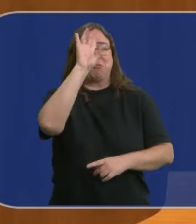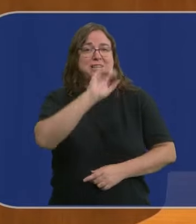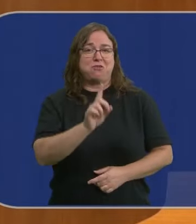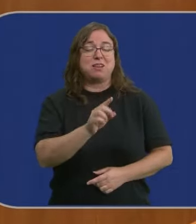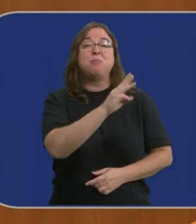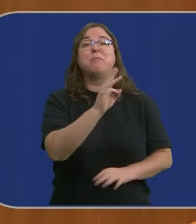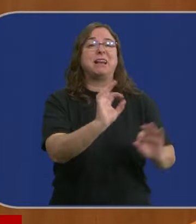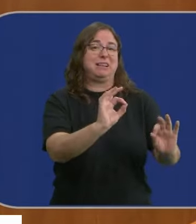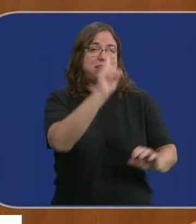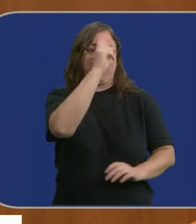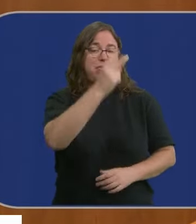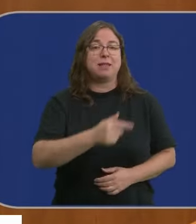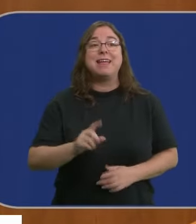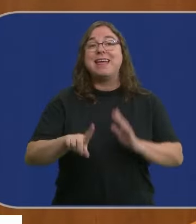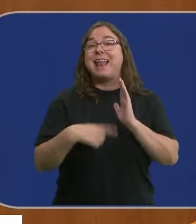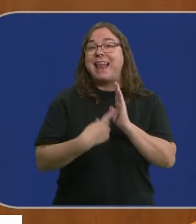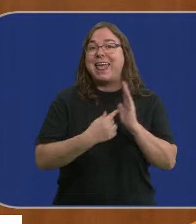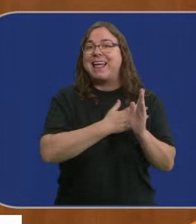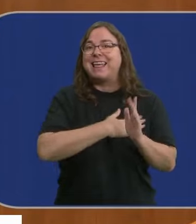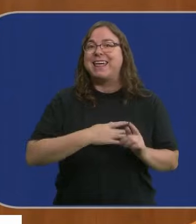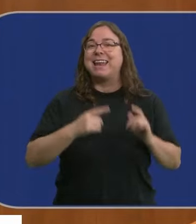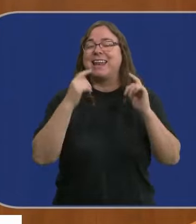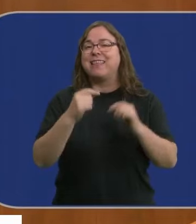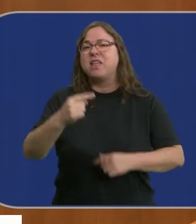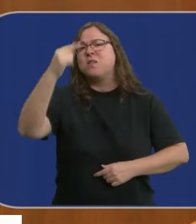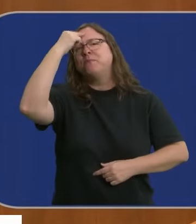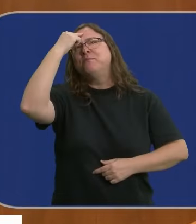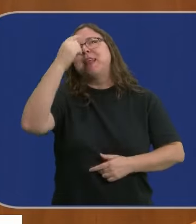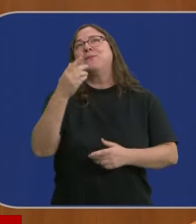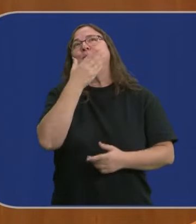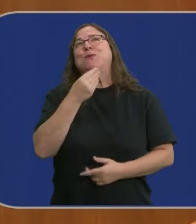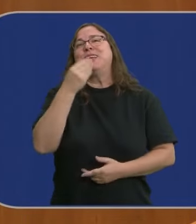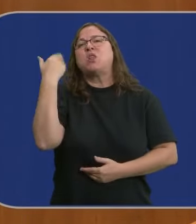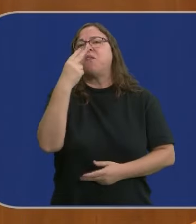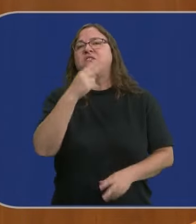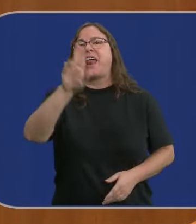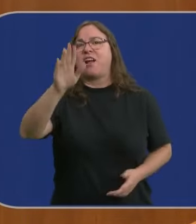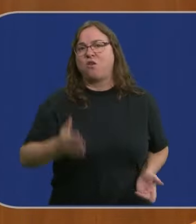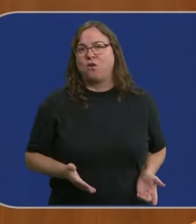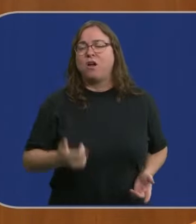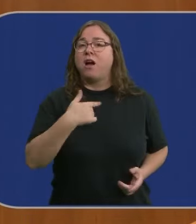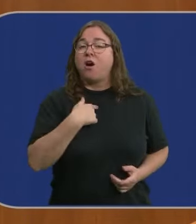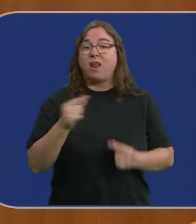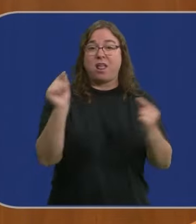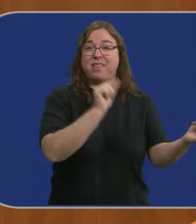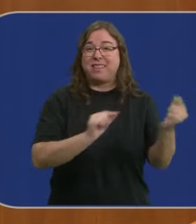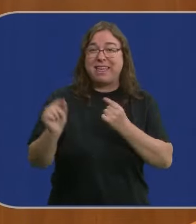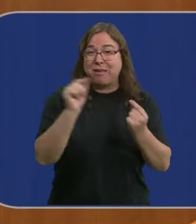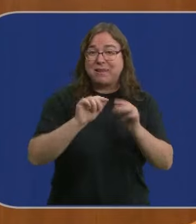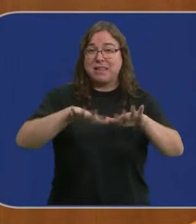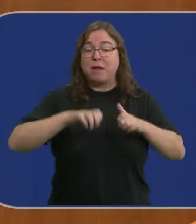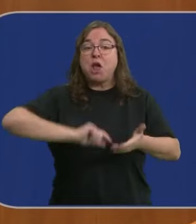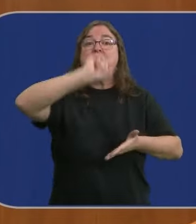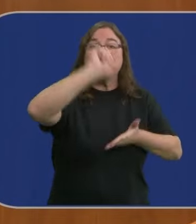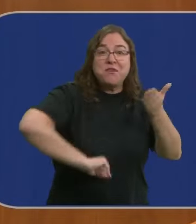PP es así. Esta ley lo que pretende es institucionalizar la nostalgia del franquismo. Esta es la ley que hoy debate el Parlamento y que llevaba la firma del